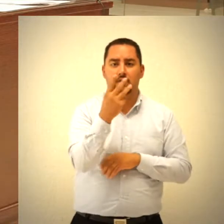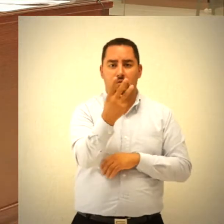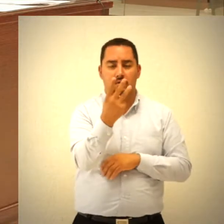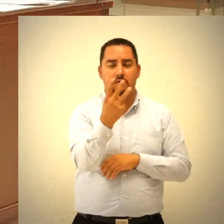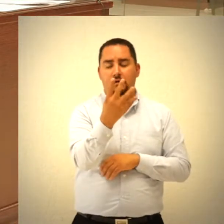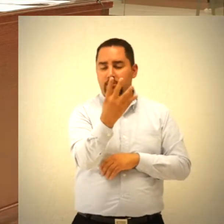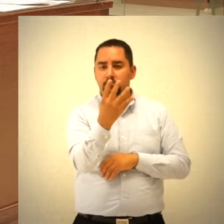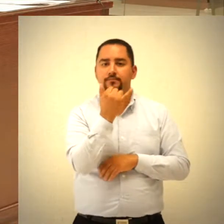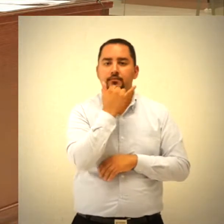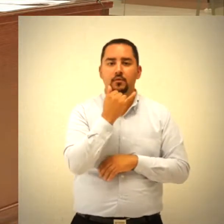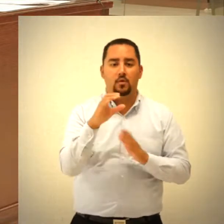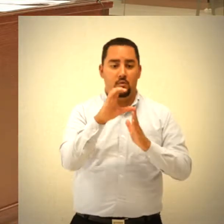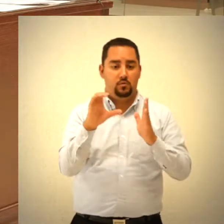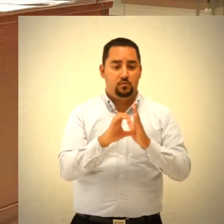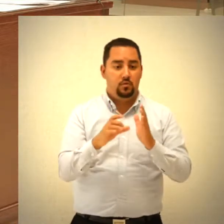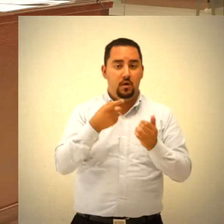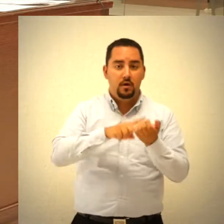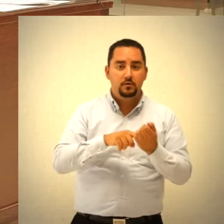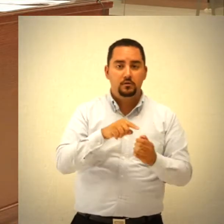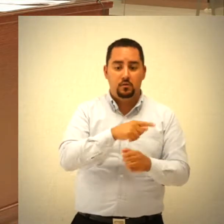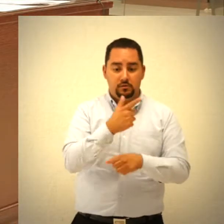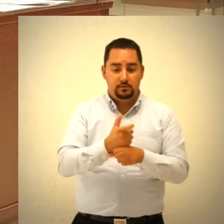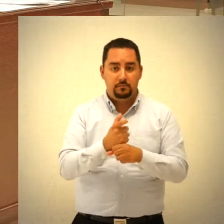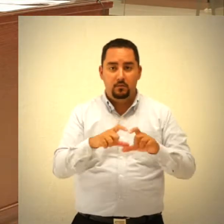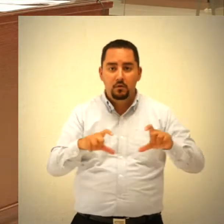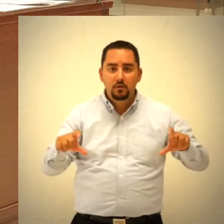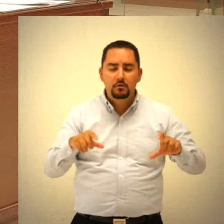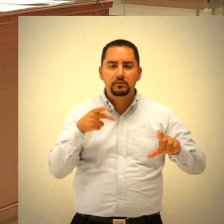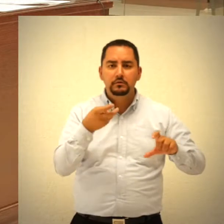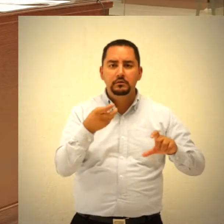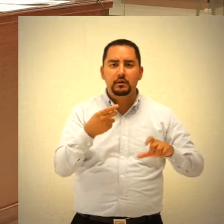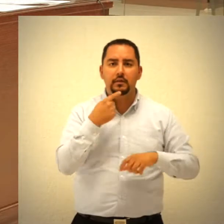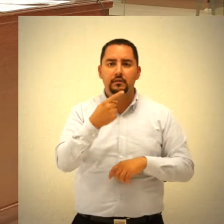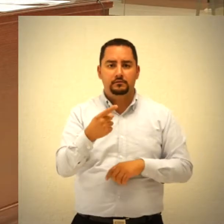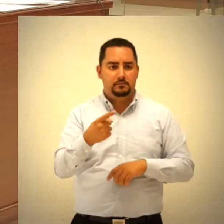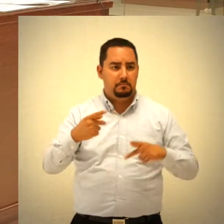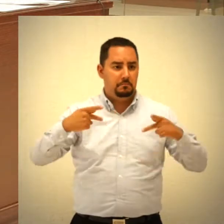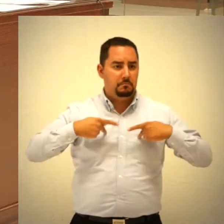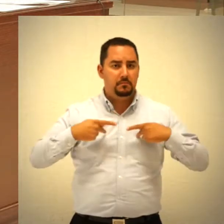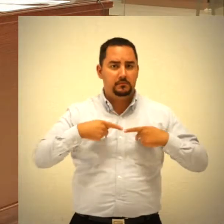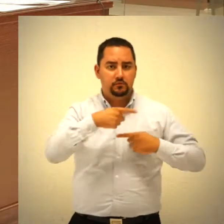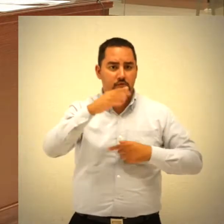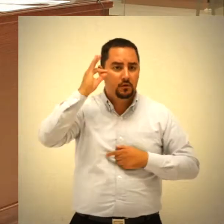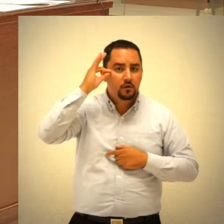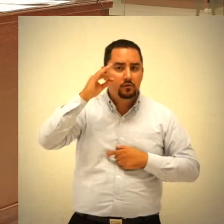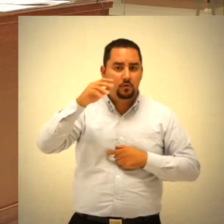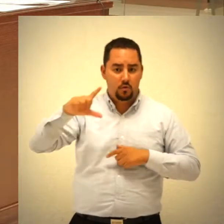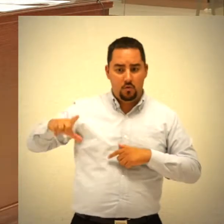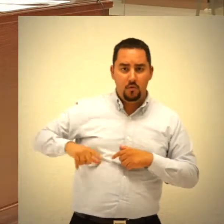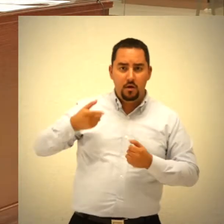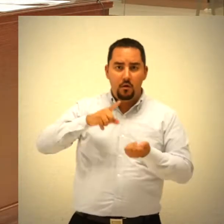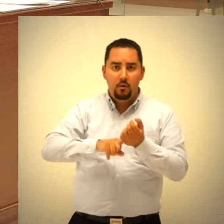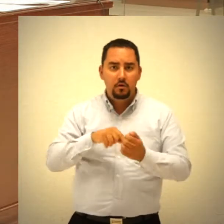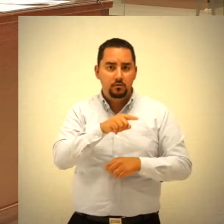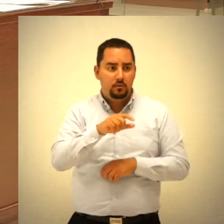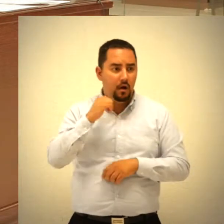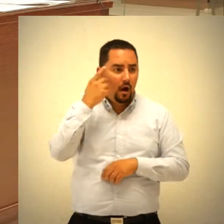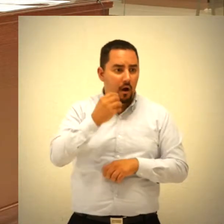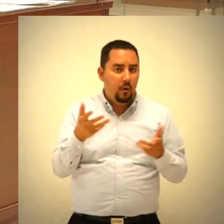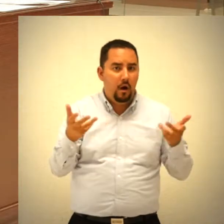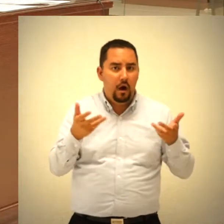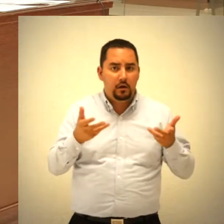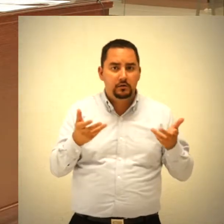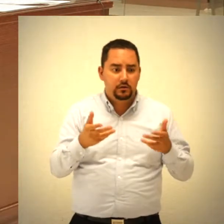párrafo séptimo de la Constitución, no tiene por objeto impedir que los servidores públicos realicen actos que por su propia naturaleza